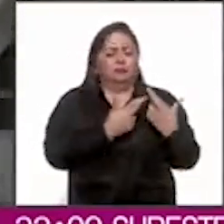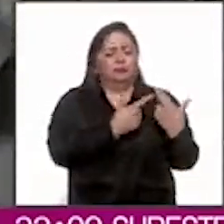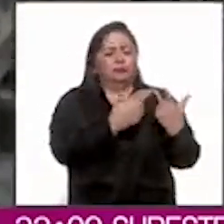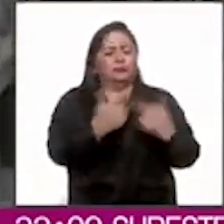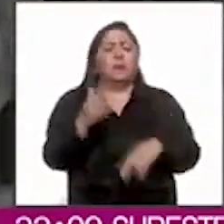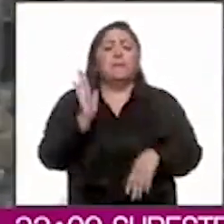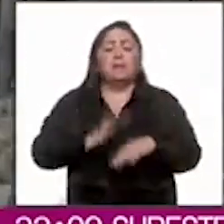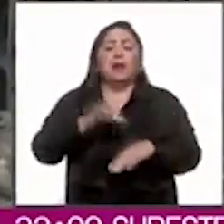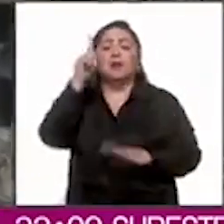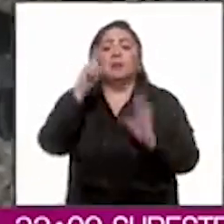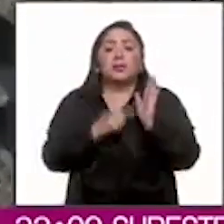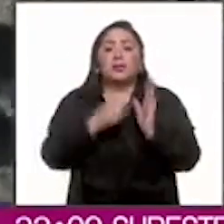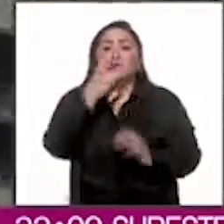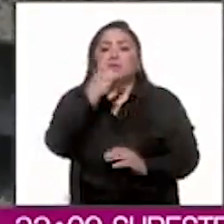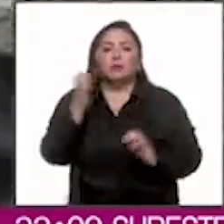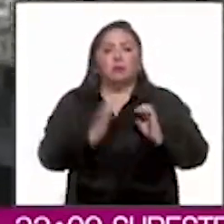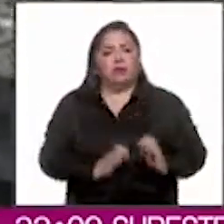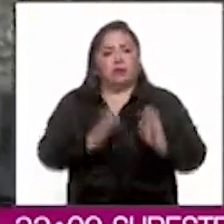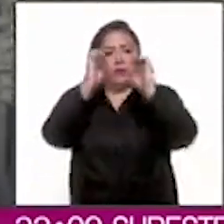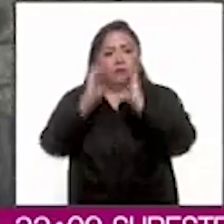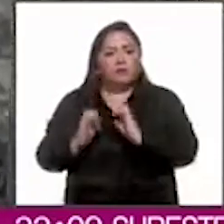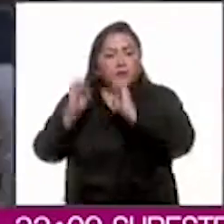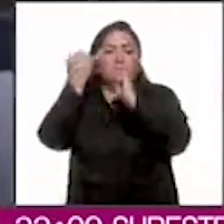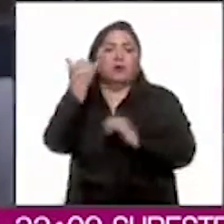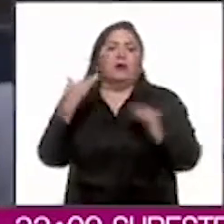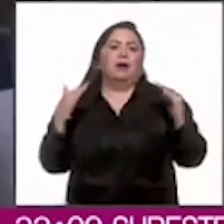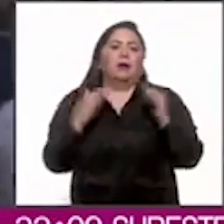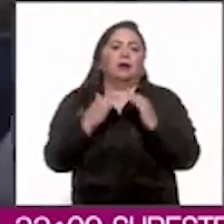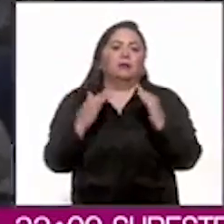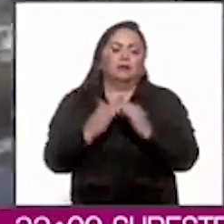más de 1.300 edificios y casas.